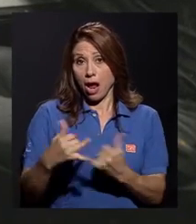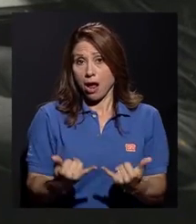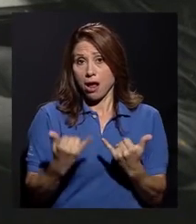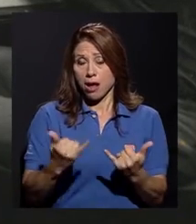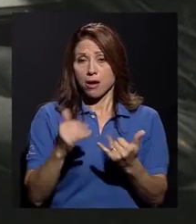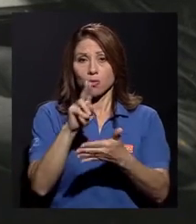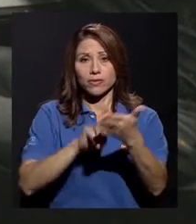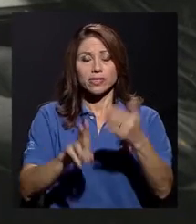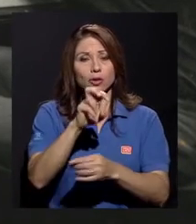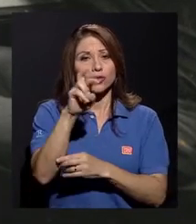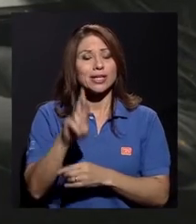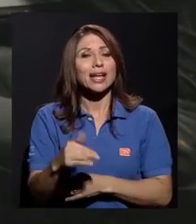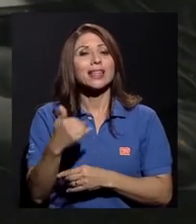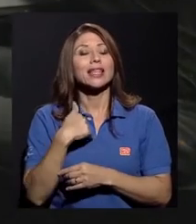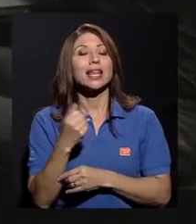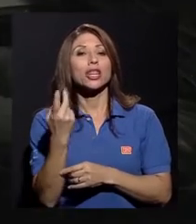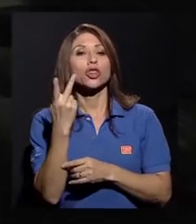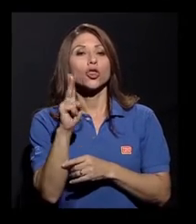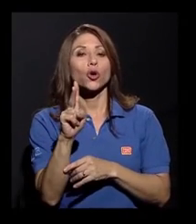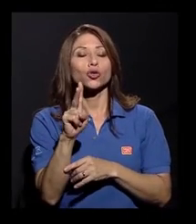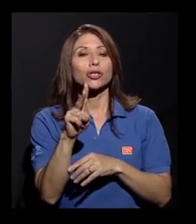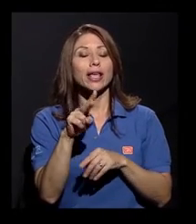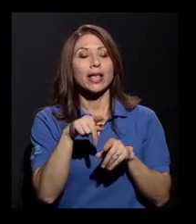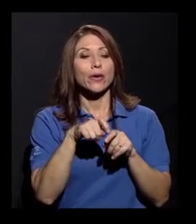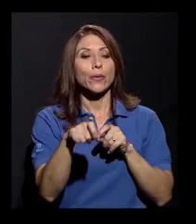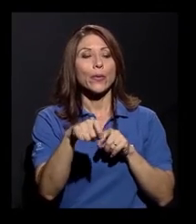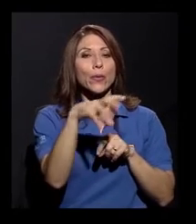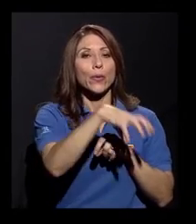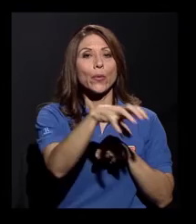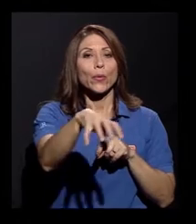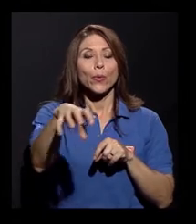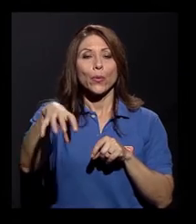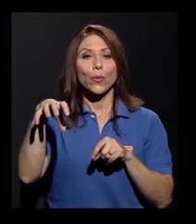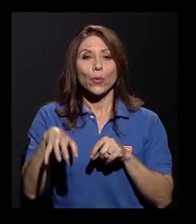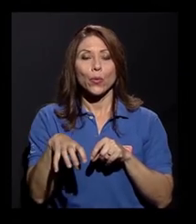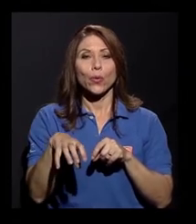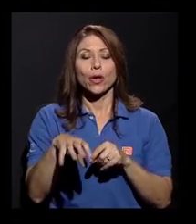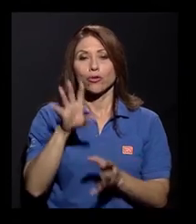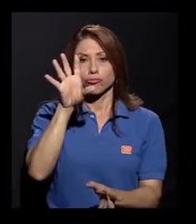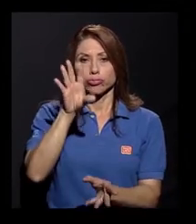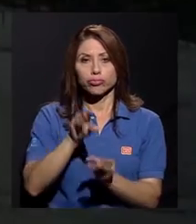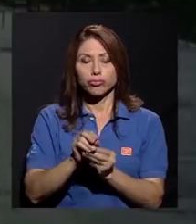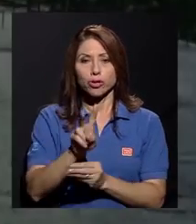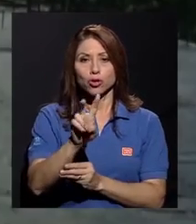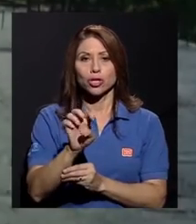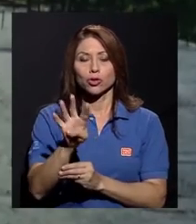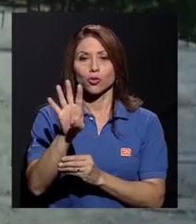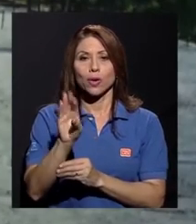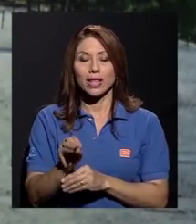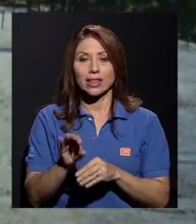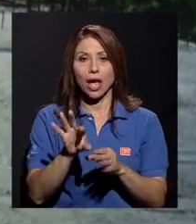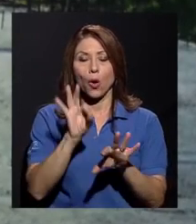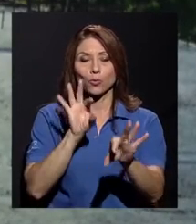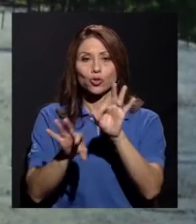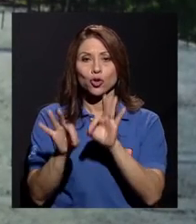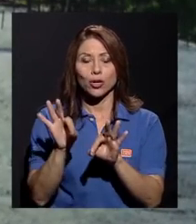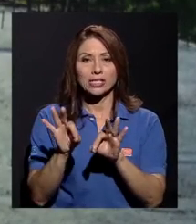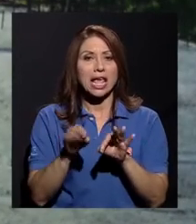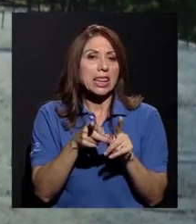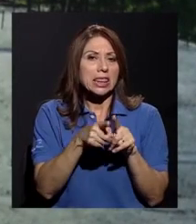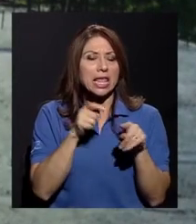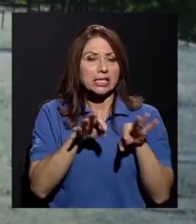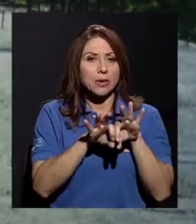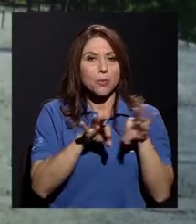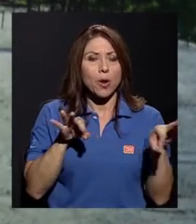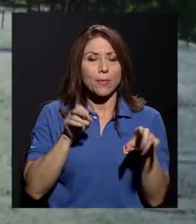cuenta con 12 sedes y recintos universitarios, 240 opciones académicas desde diplomados hasta posgrados